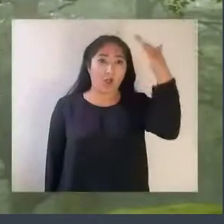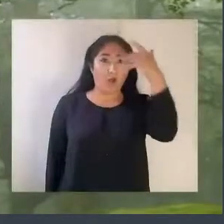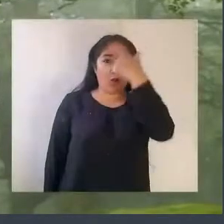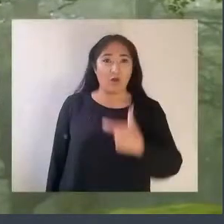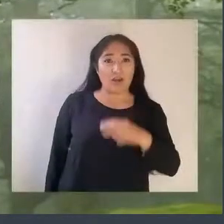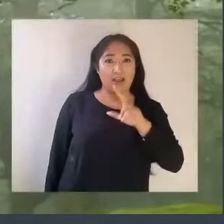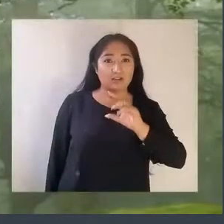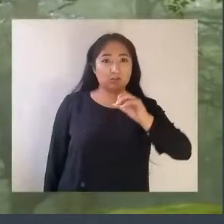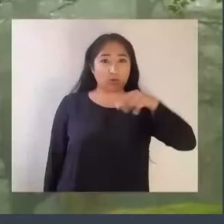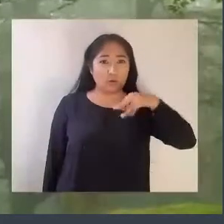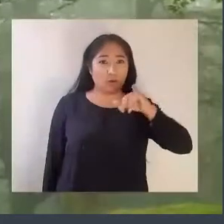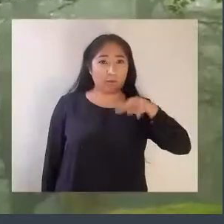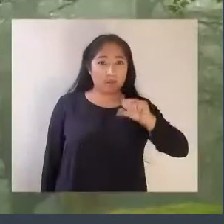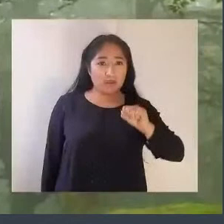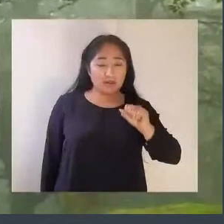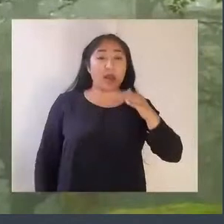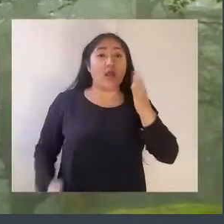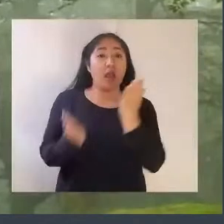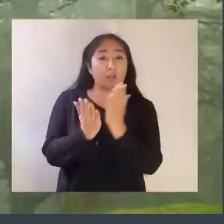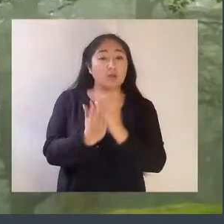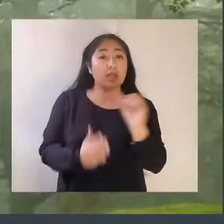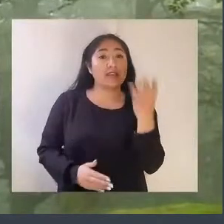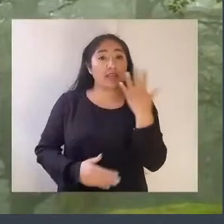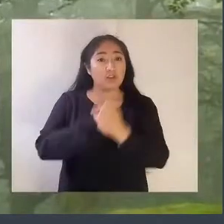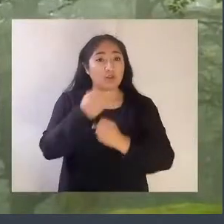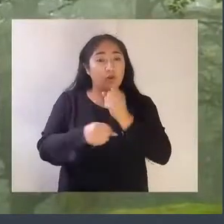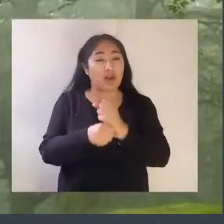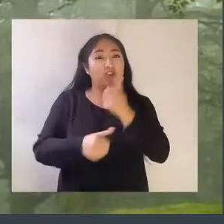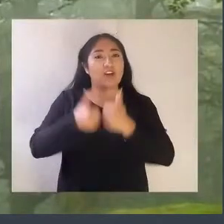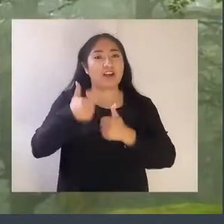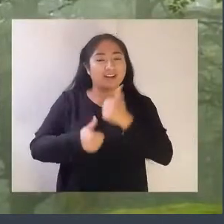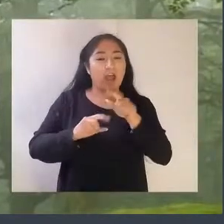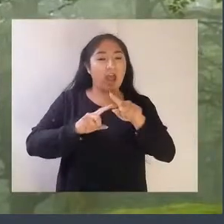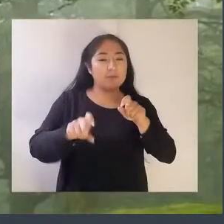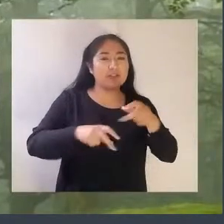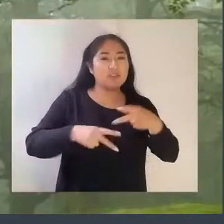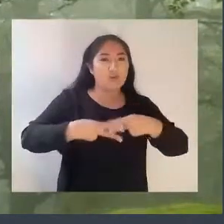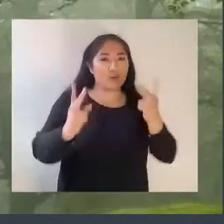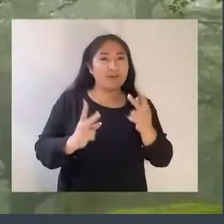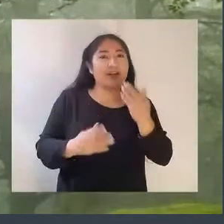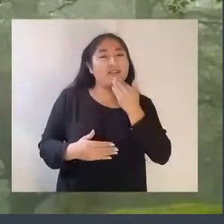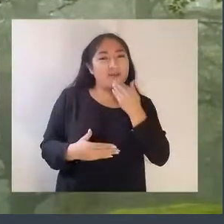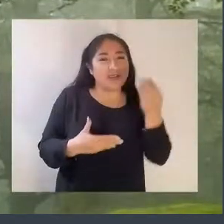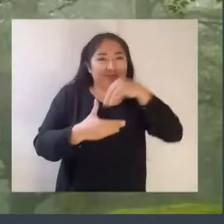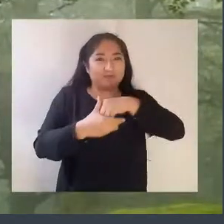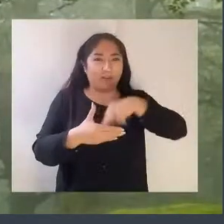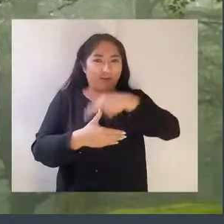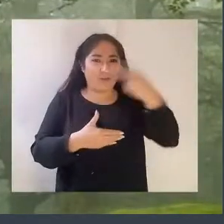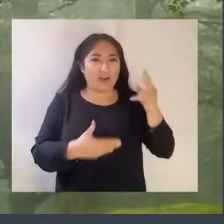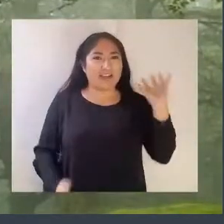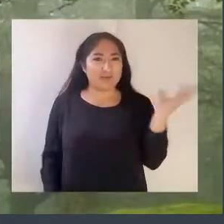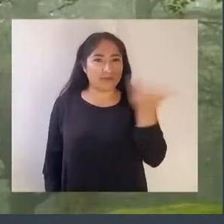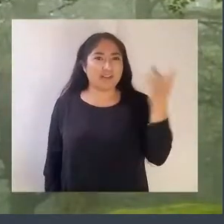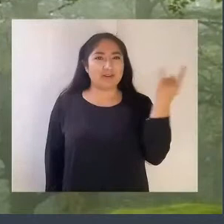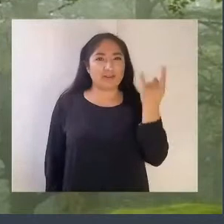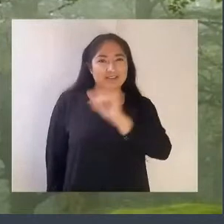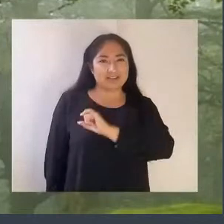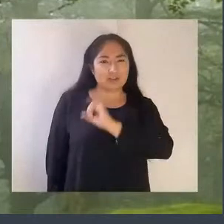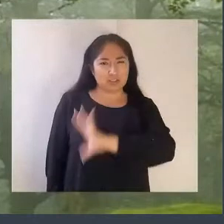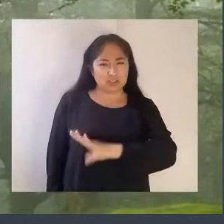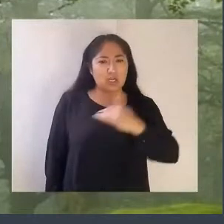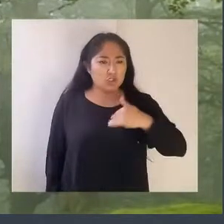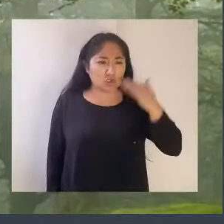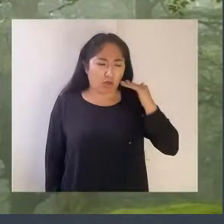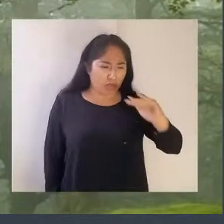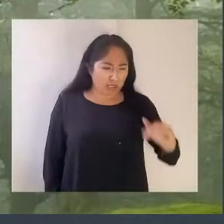hola soy Romina estudiante de quinto año de la carrera de administración pública y vocal de medio ambiente de la USACH desde pequeña me prometí hacer lo que